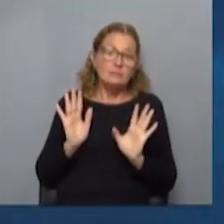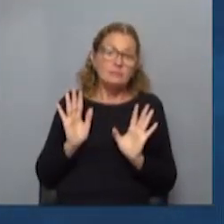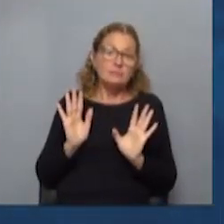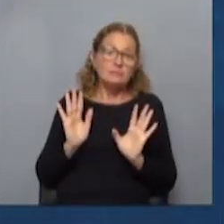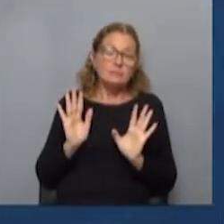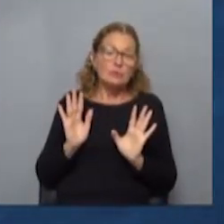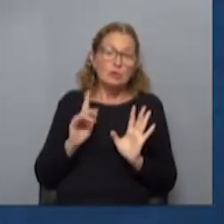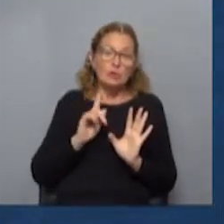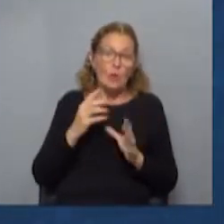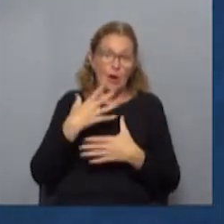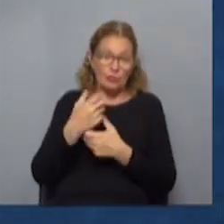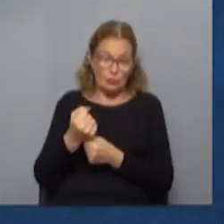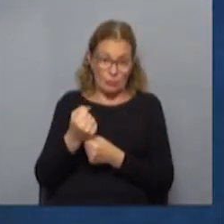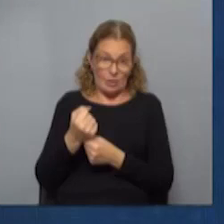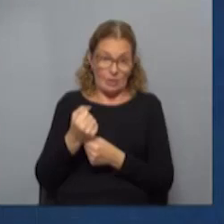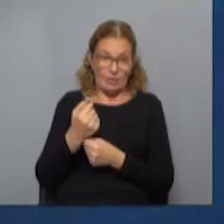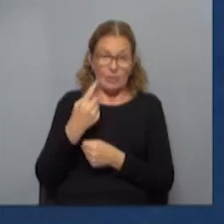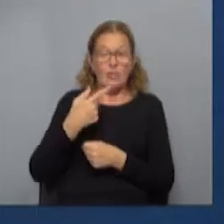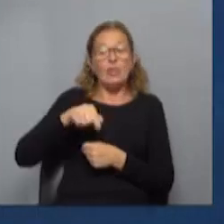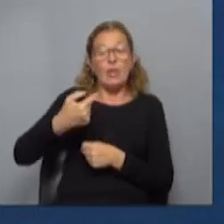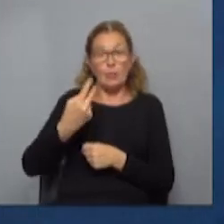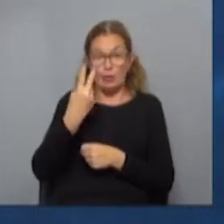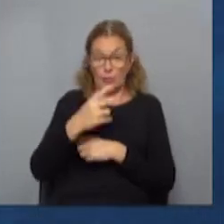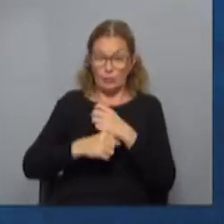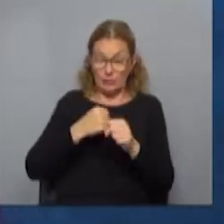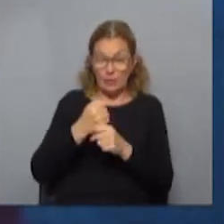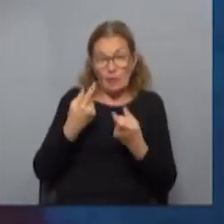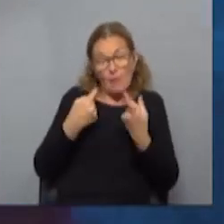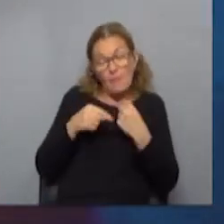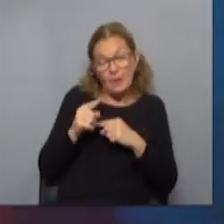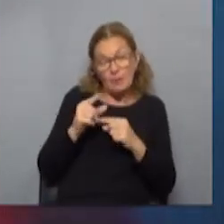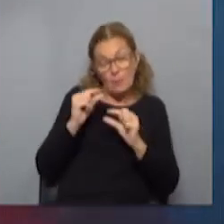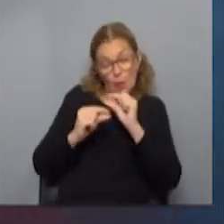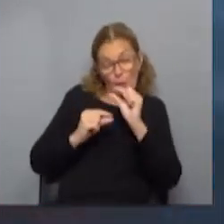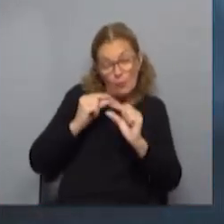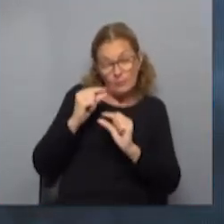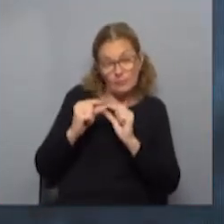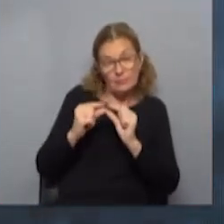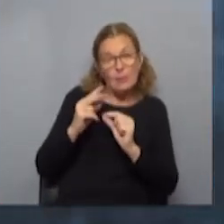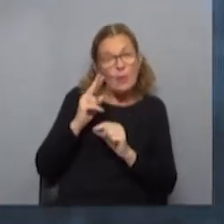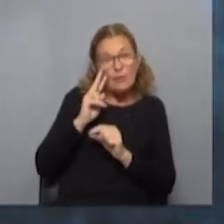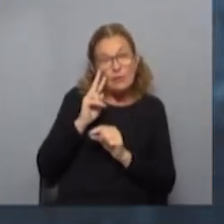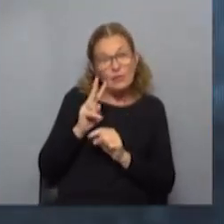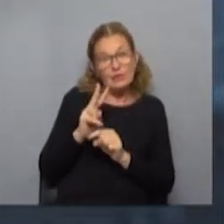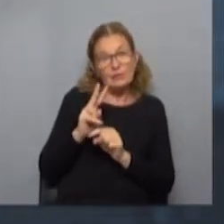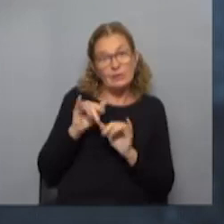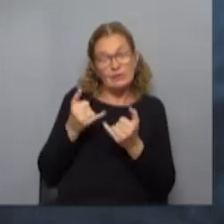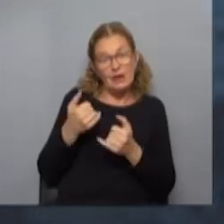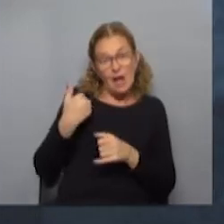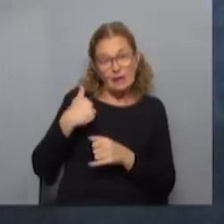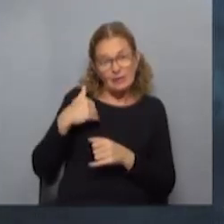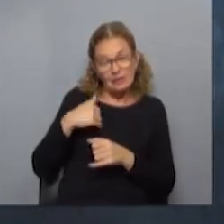no ayuda después de estos dos años, no está en esta situación. Pero, o sea, de a poco estamos viendo que ya sea